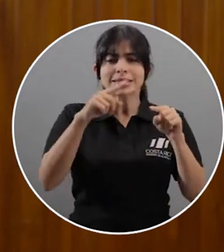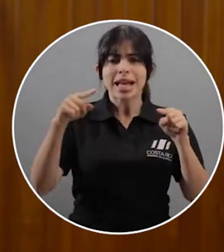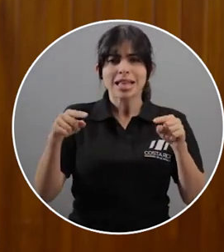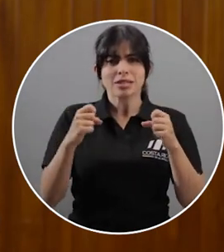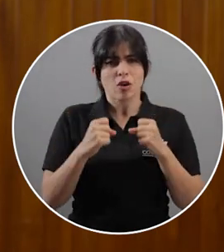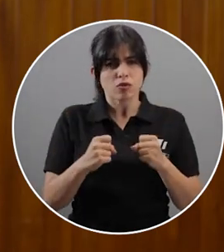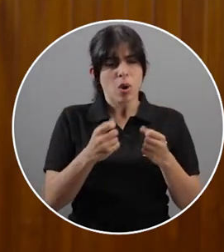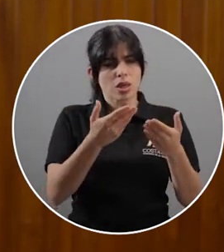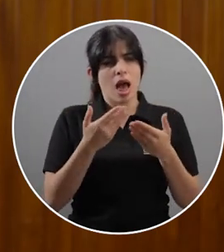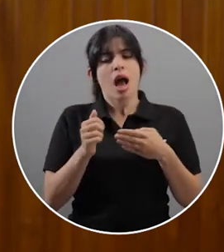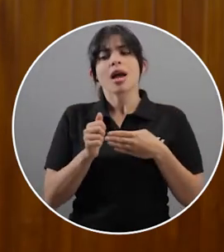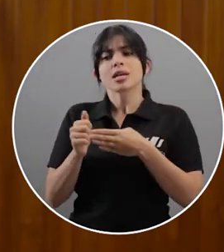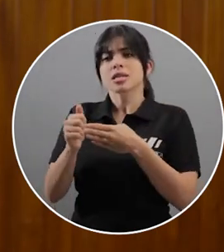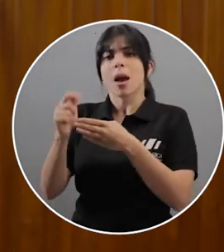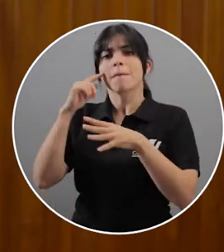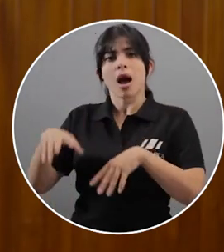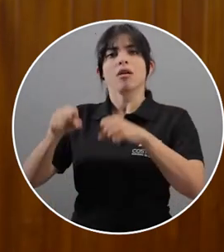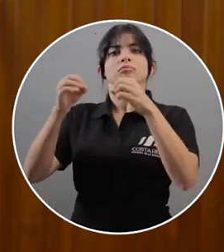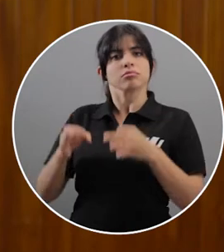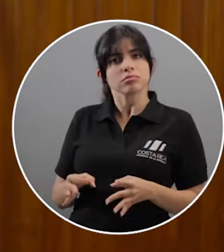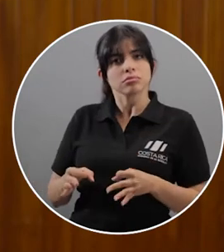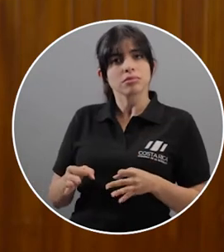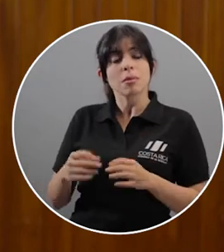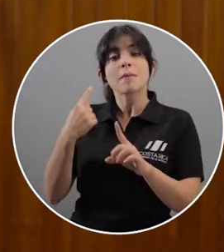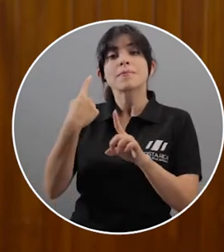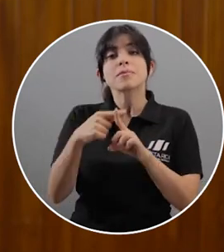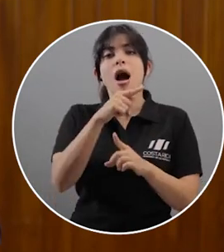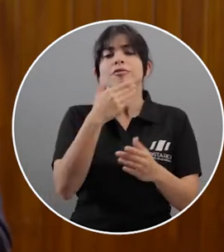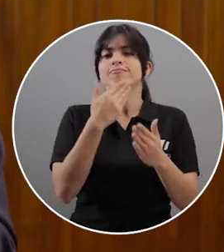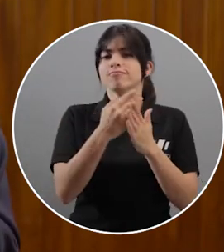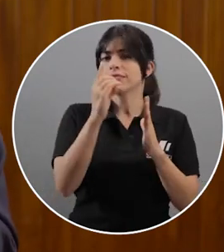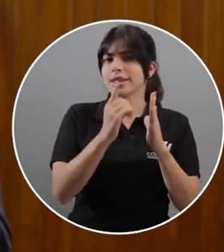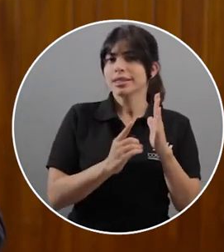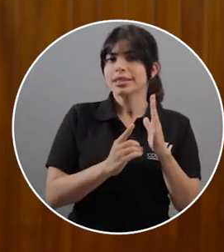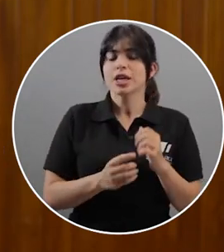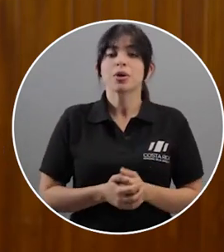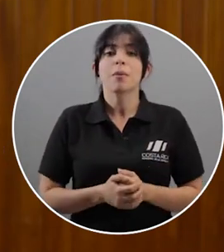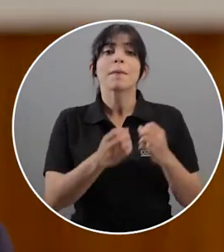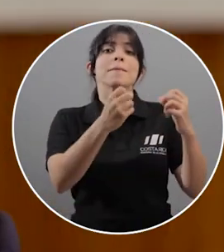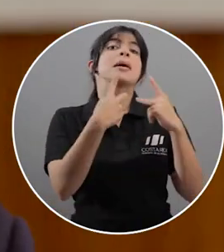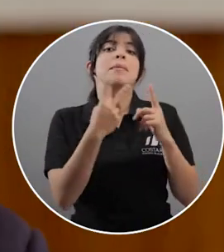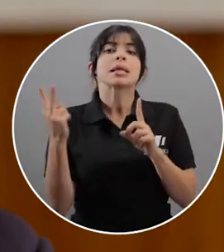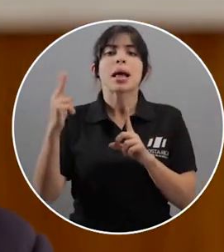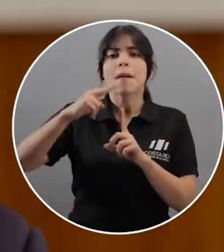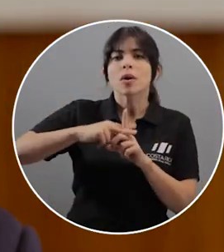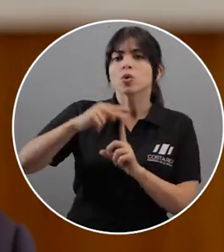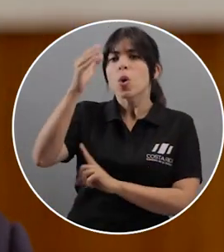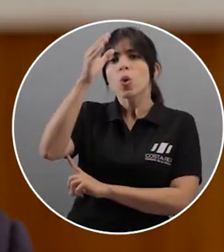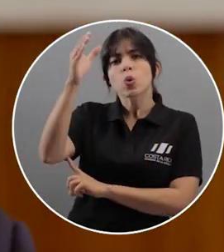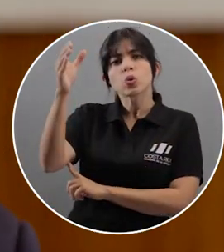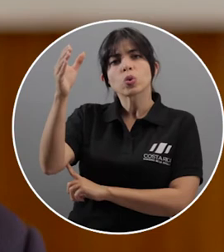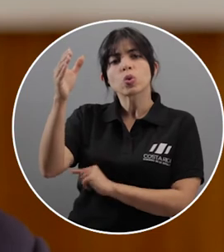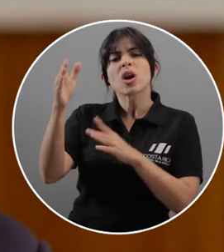estadísticas que guíen la toma de decisiones y su buen diseño. Permite implementar la